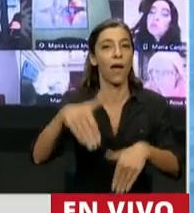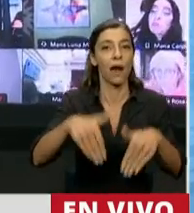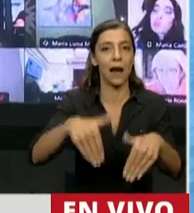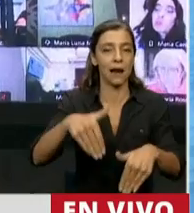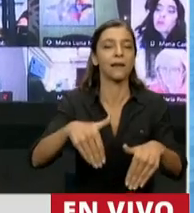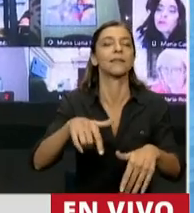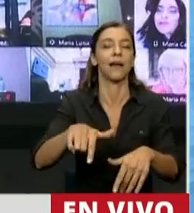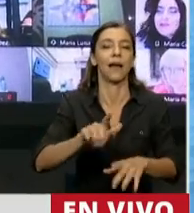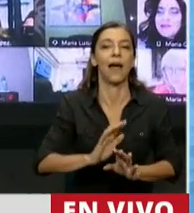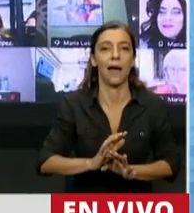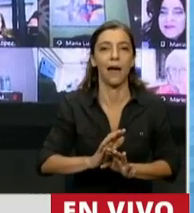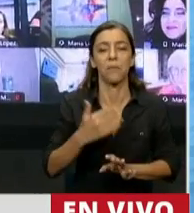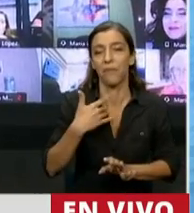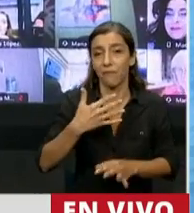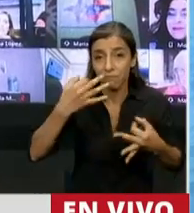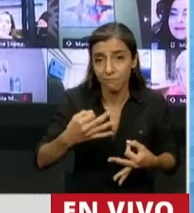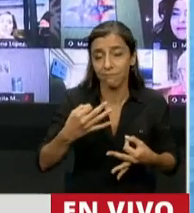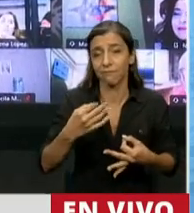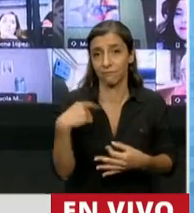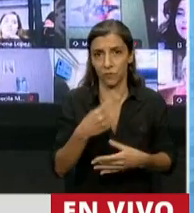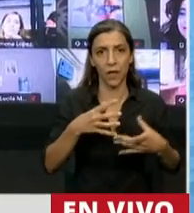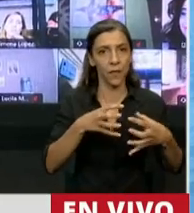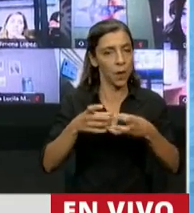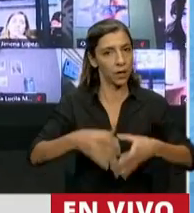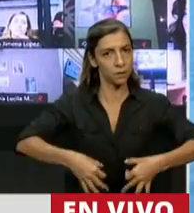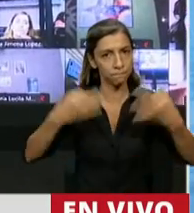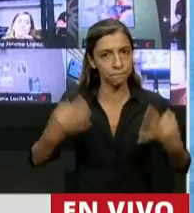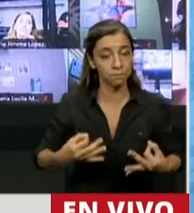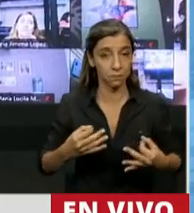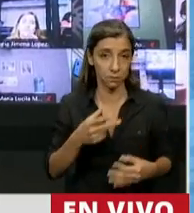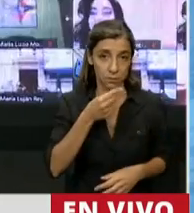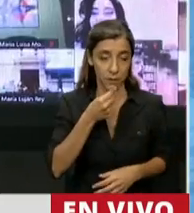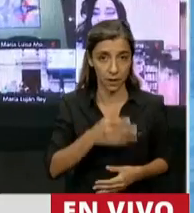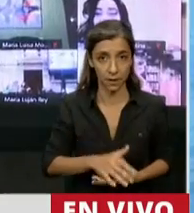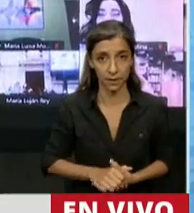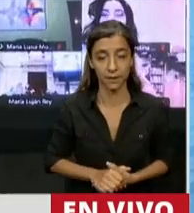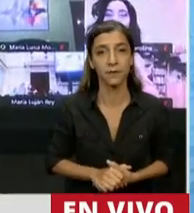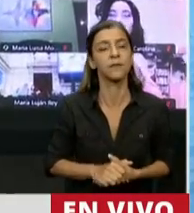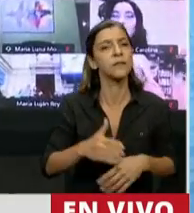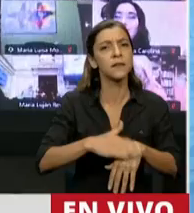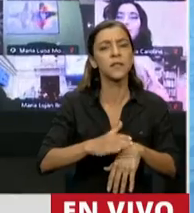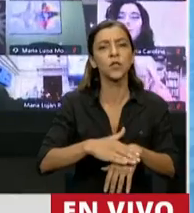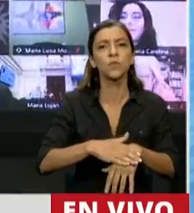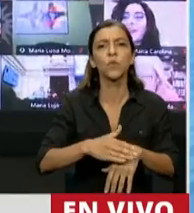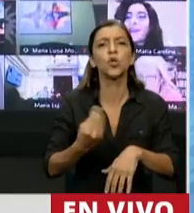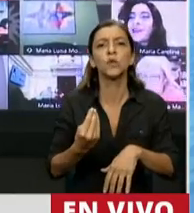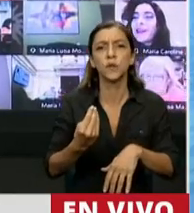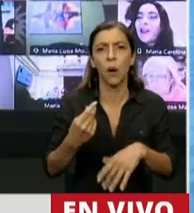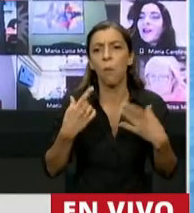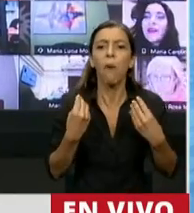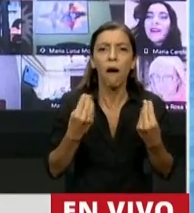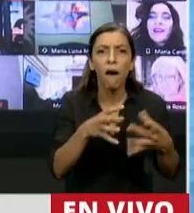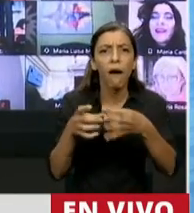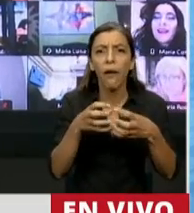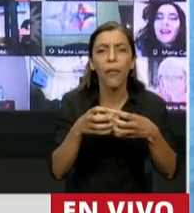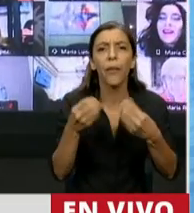tratado, y los que tienen la responsabilidad de tratar este proyecto, ni siquiera lo mandaron